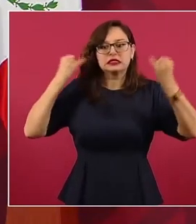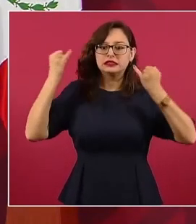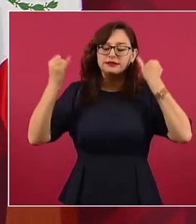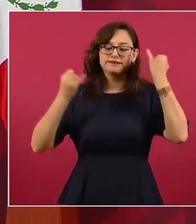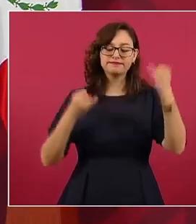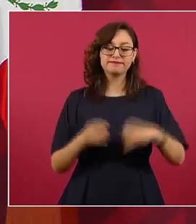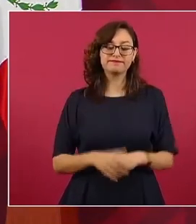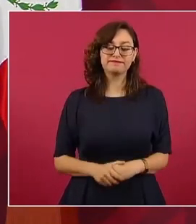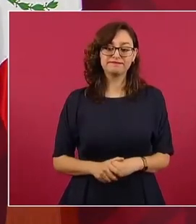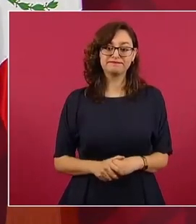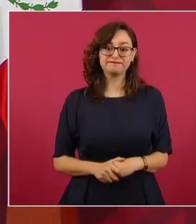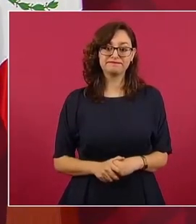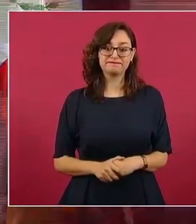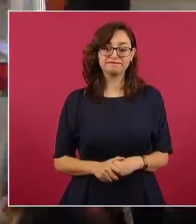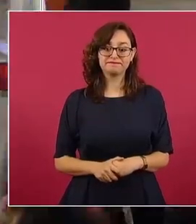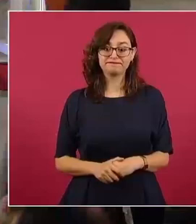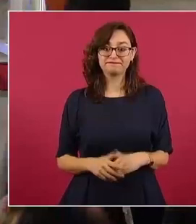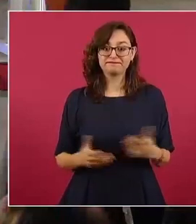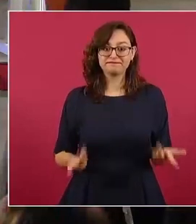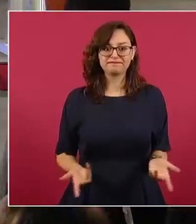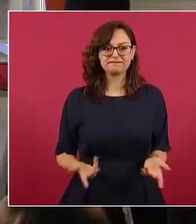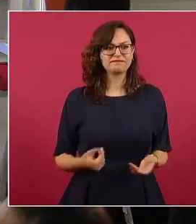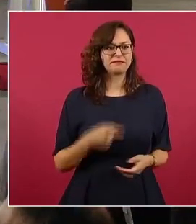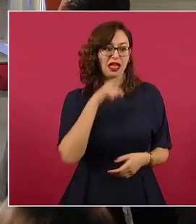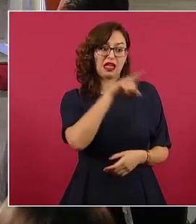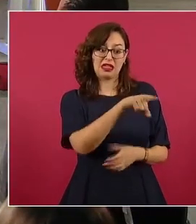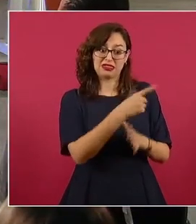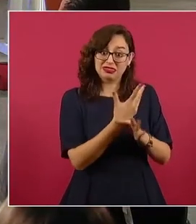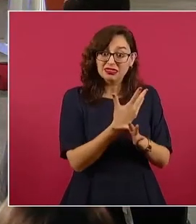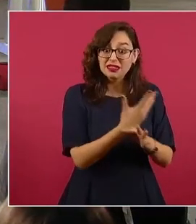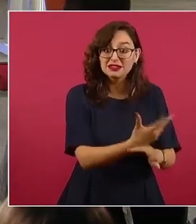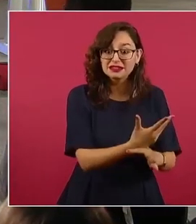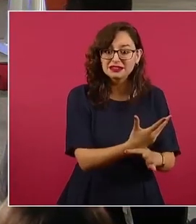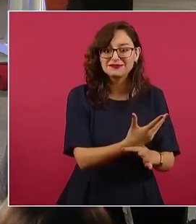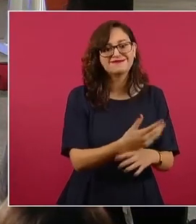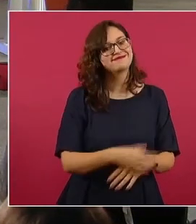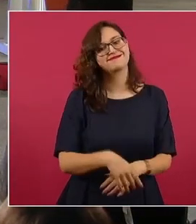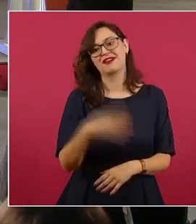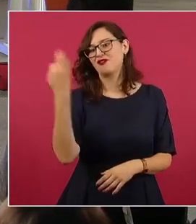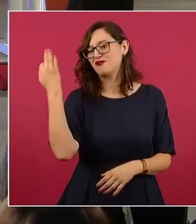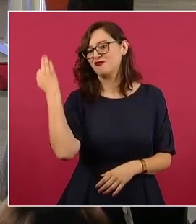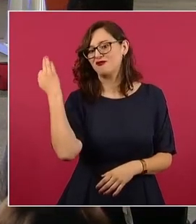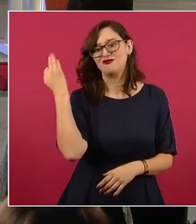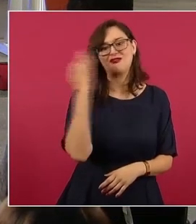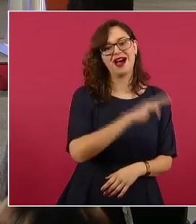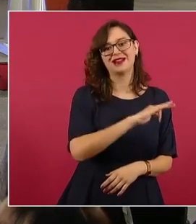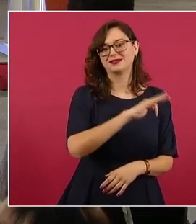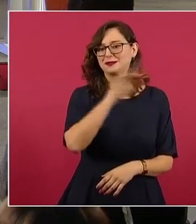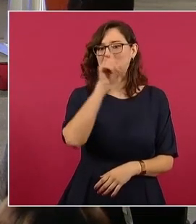Eso que dice, ¿por qué no lo vuelves a poner? Es totalmente falso,